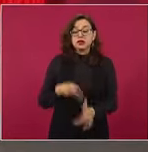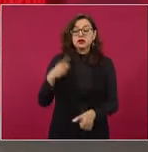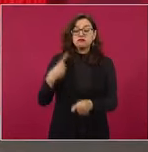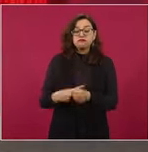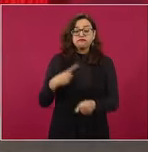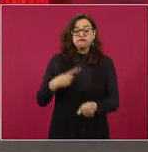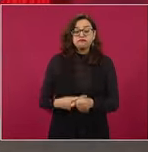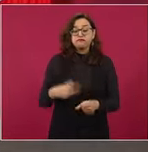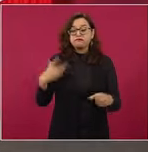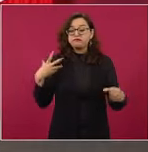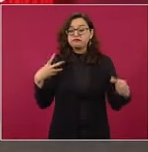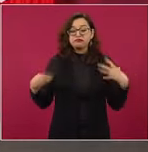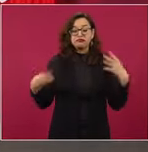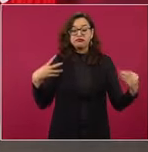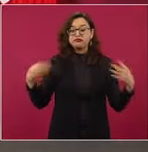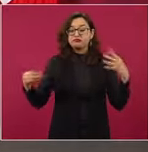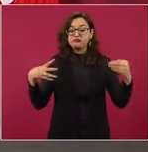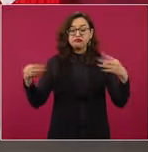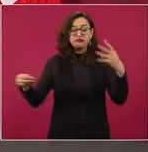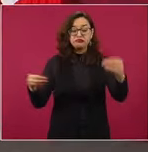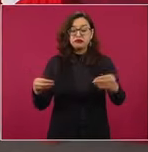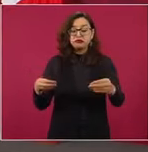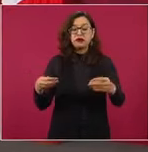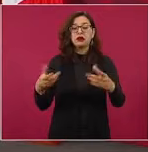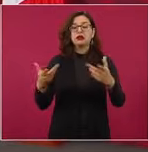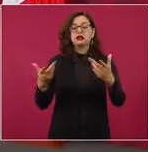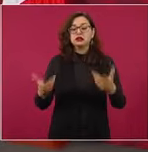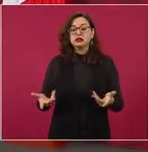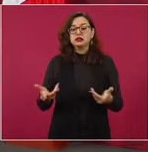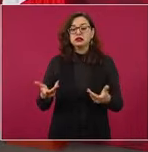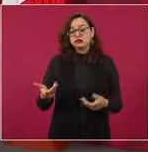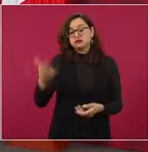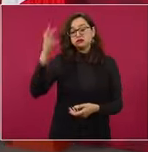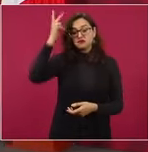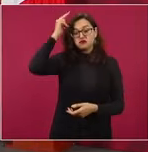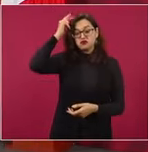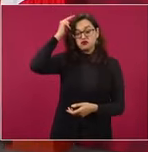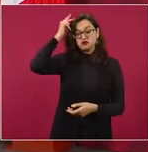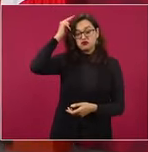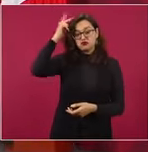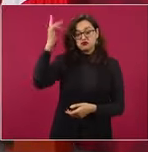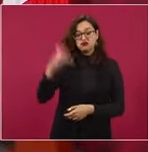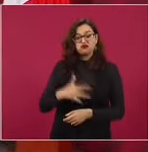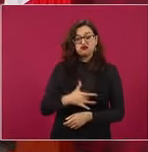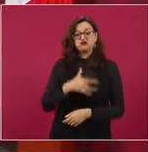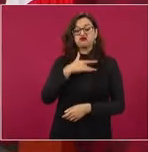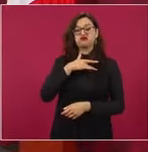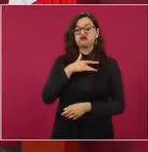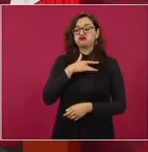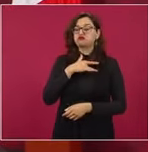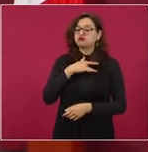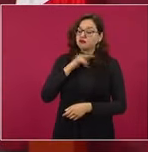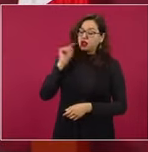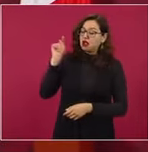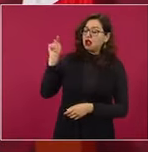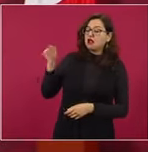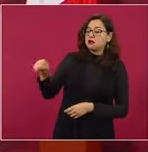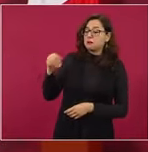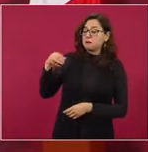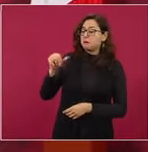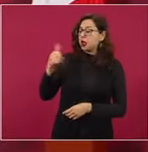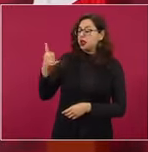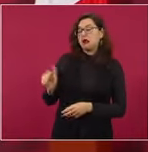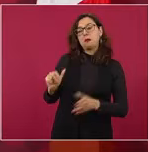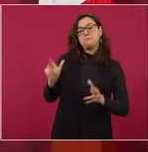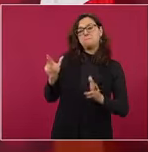y por la decisión de Porfirio Díaz de exterminar a los mayas.